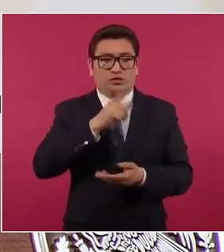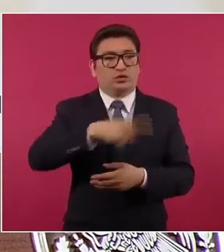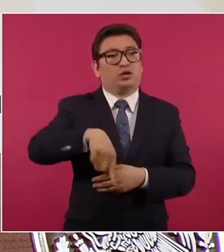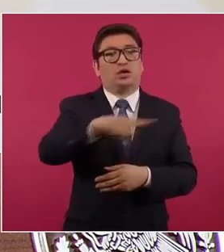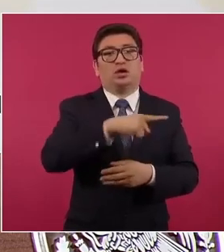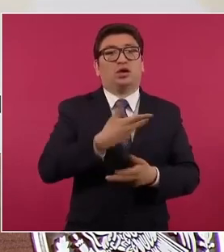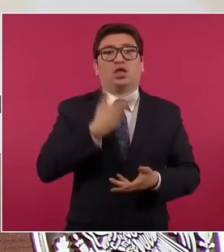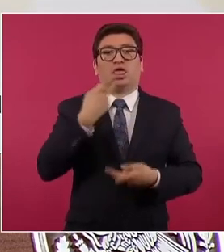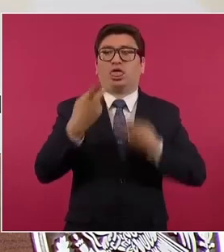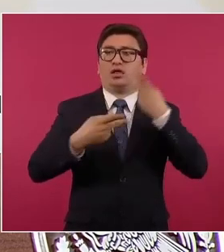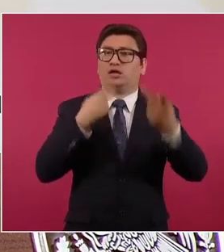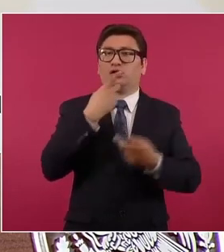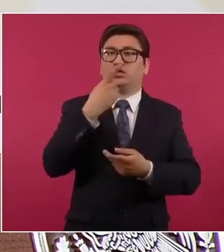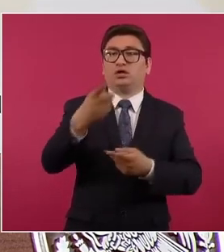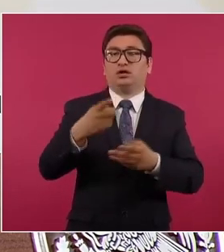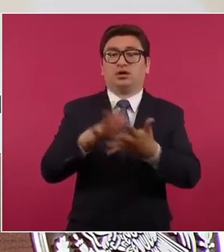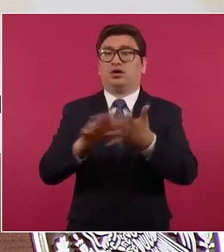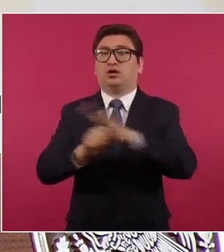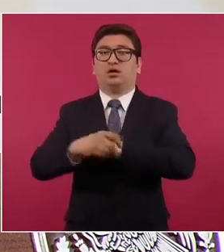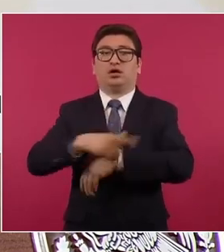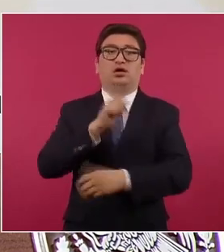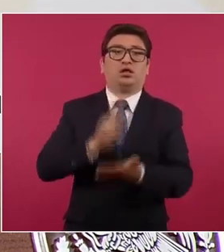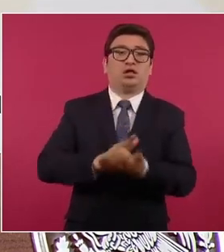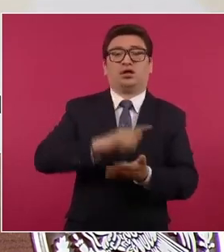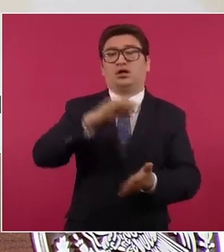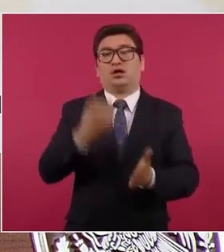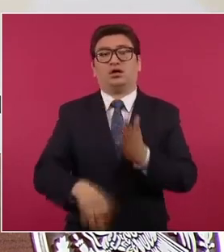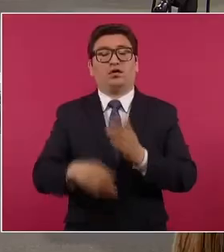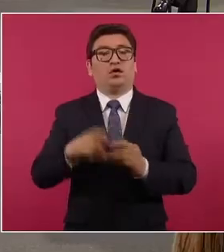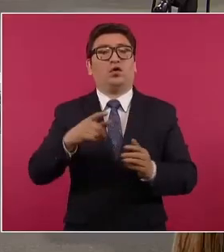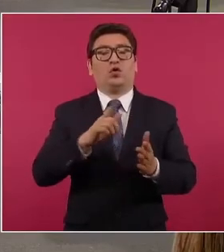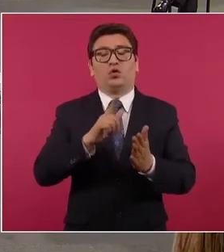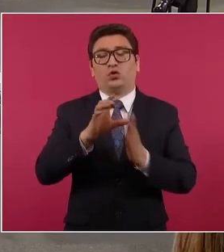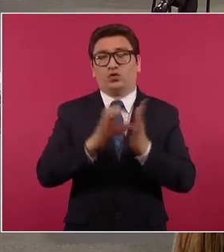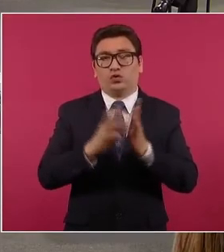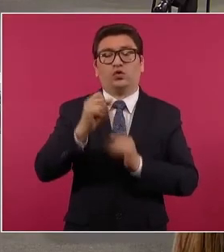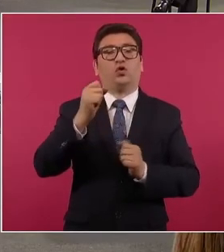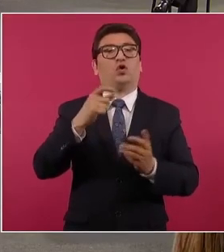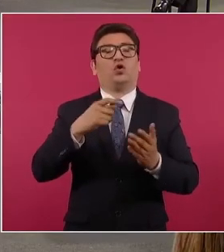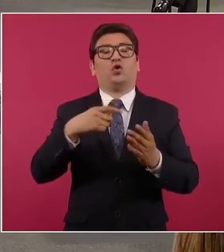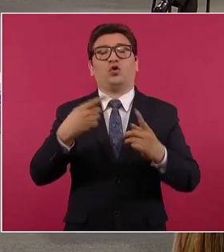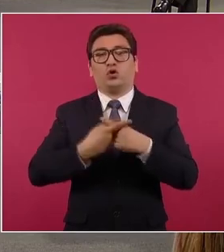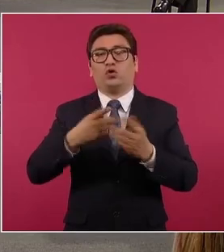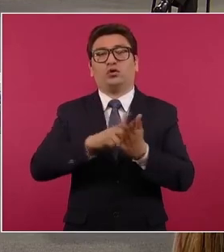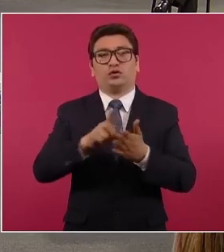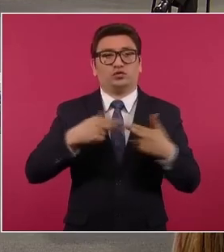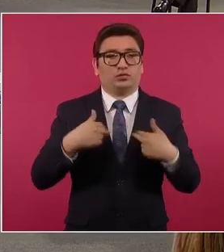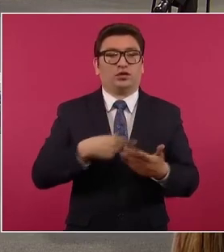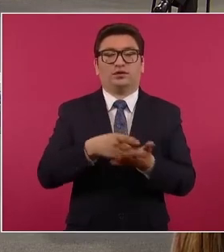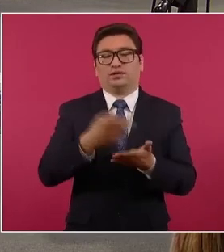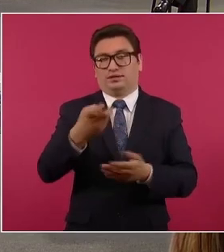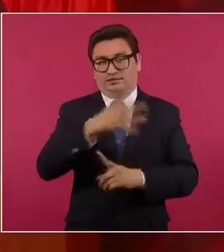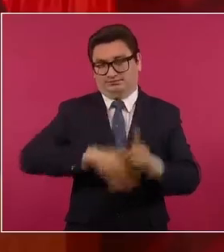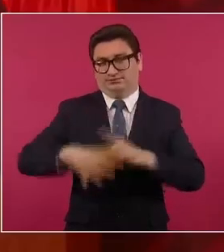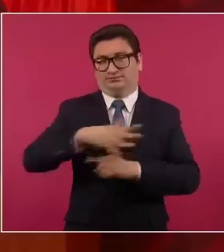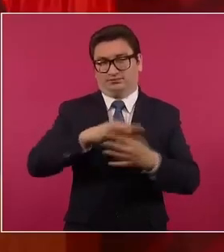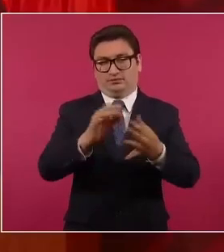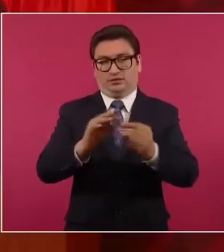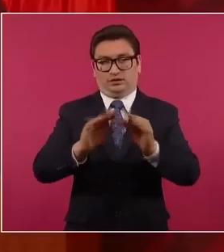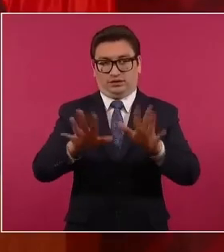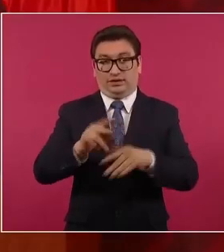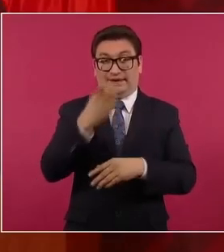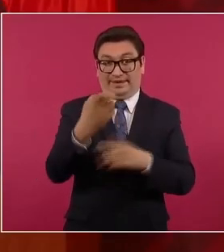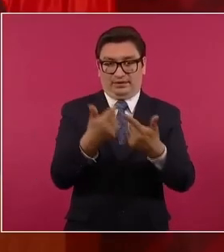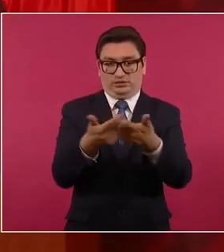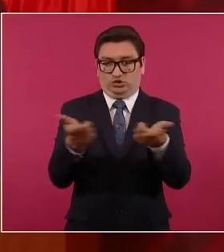alegó que esta figura era ilegal, inconstitucional y violatoria de los derechos humanos. Esto es para contextualizar. Decir también que este